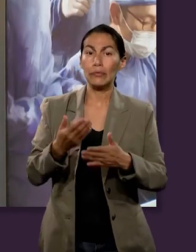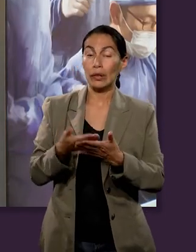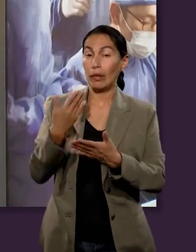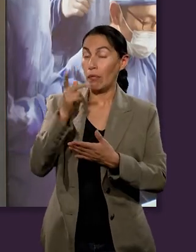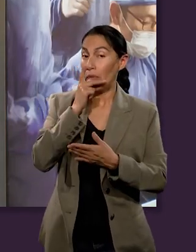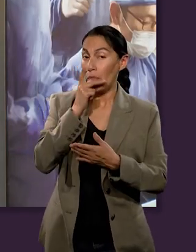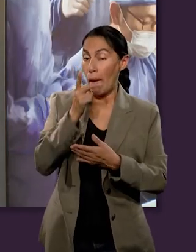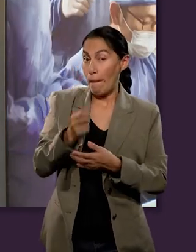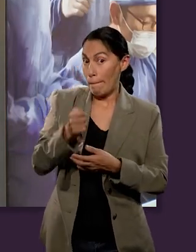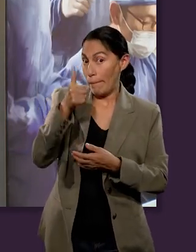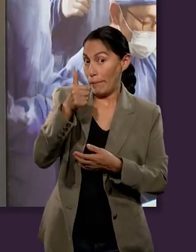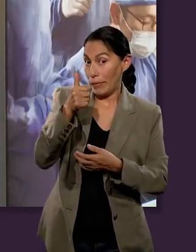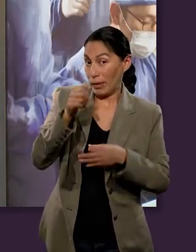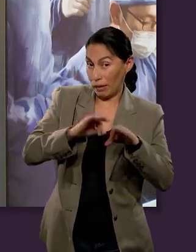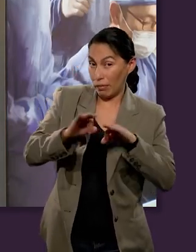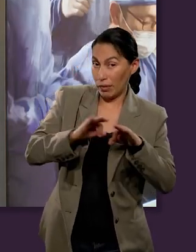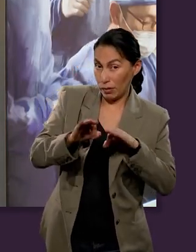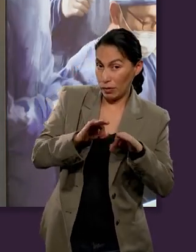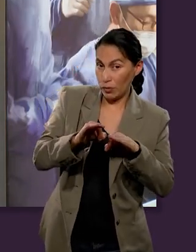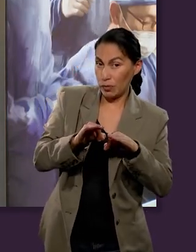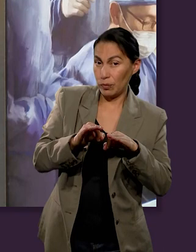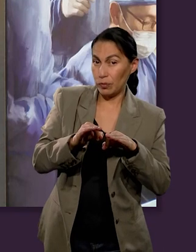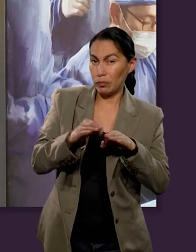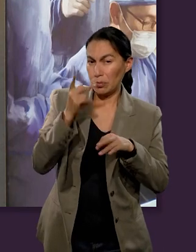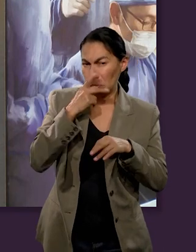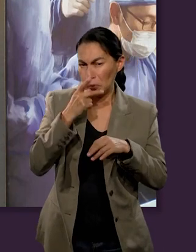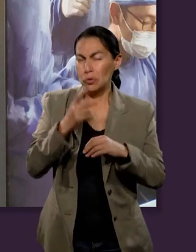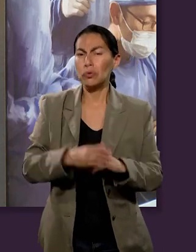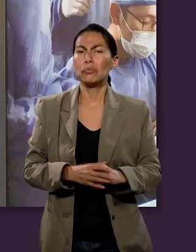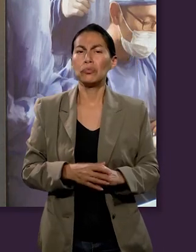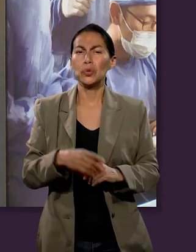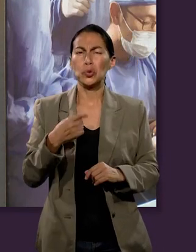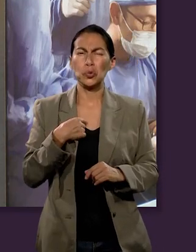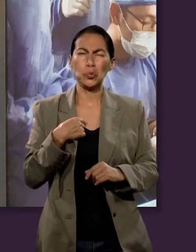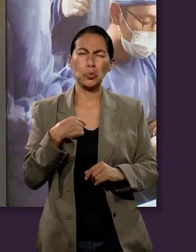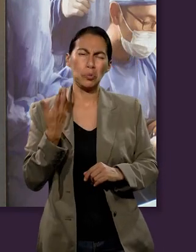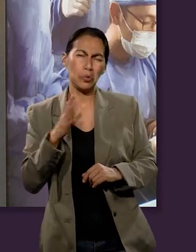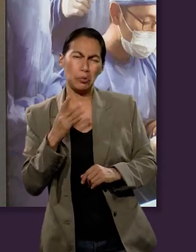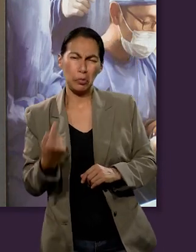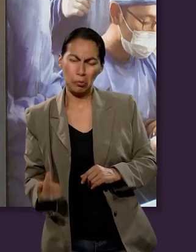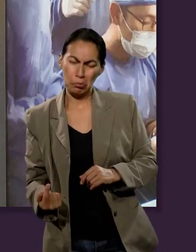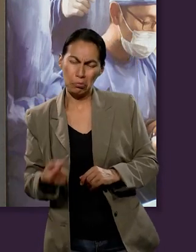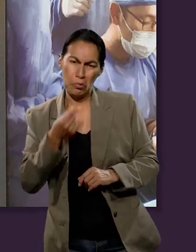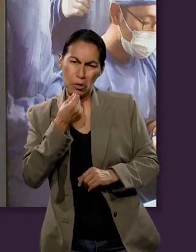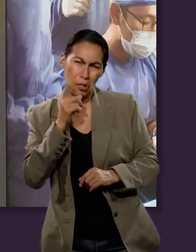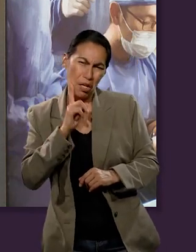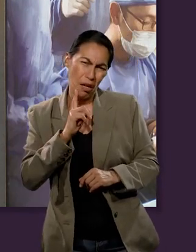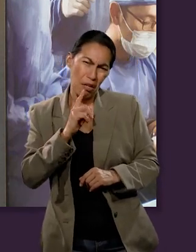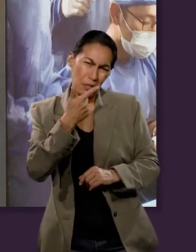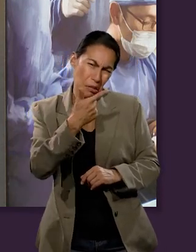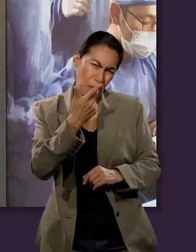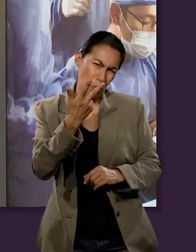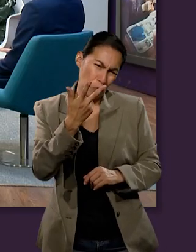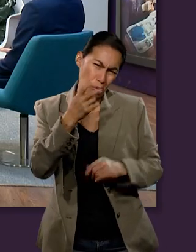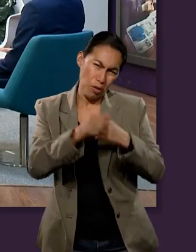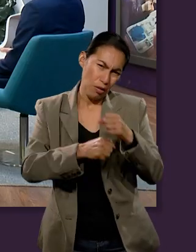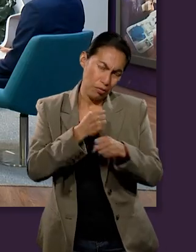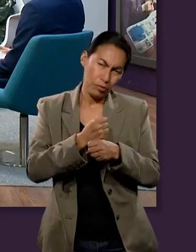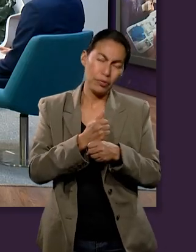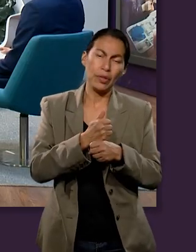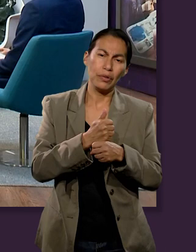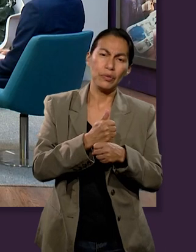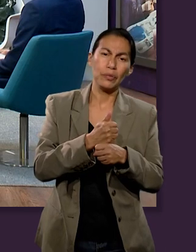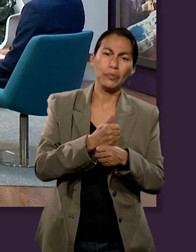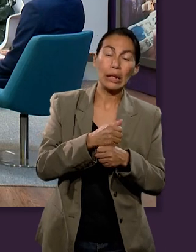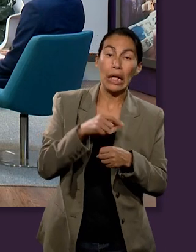Yo soy hija de pastor, entonces, en el primer distrito en el que mi papá le tocó estar de pastor, yo tenía alrededor de siete, ocho años,